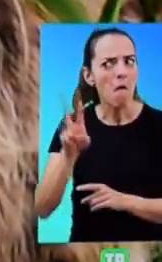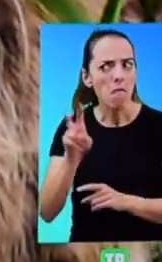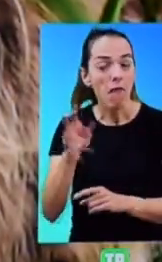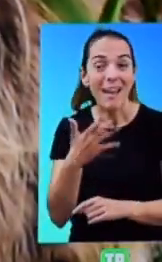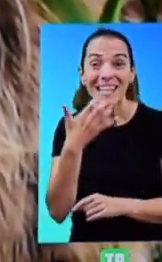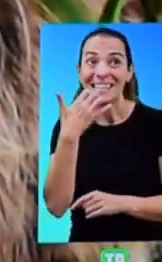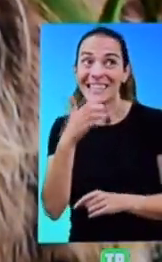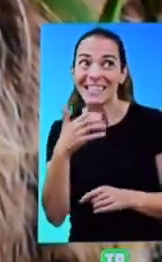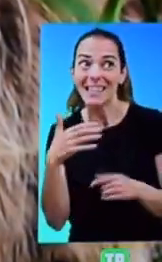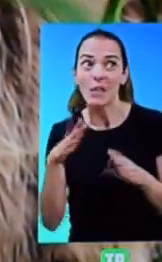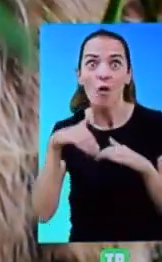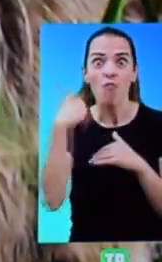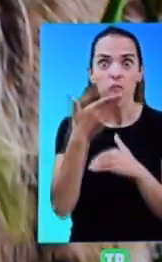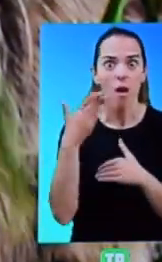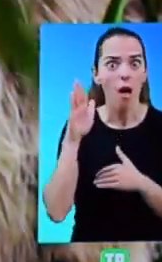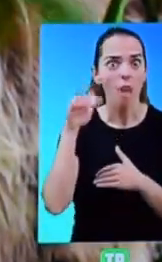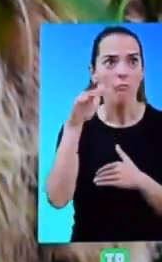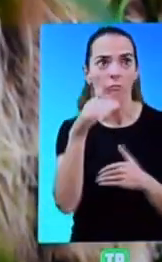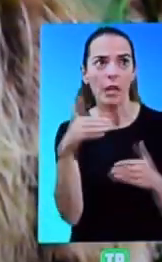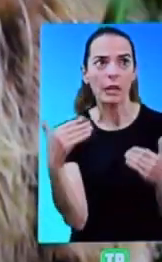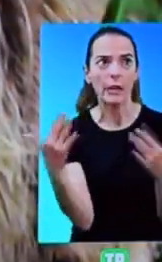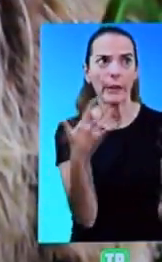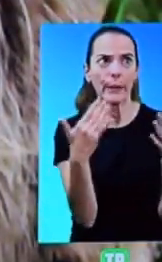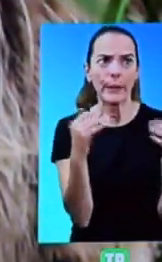cuando refresca el aire de la montaña.